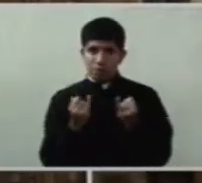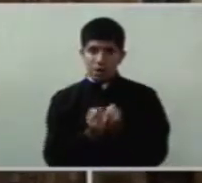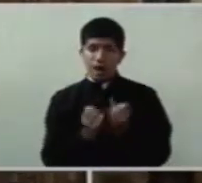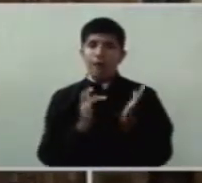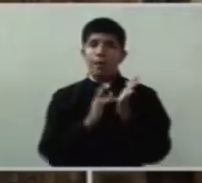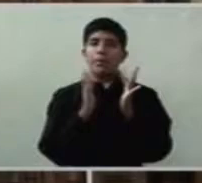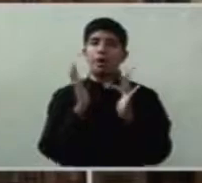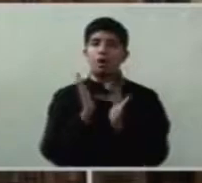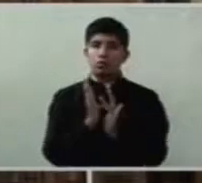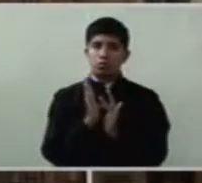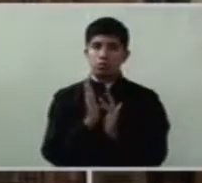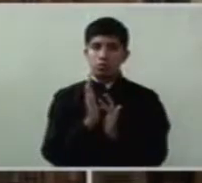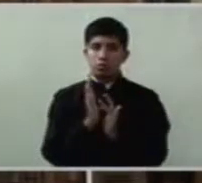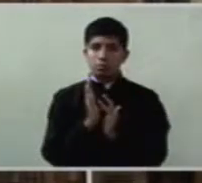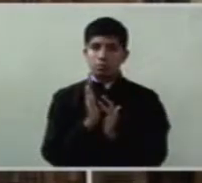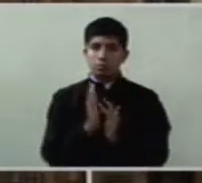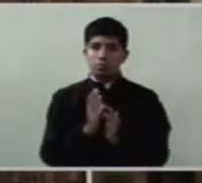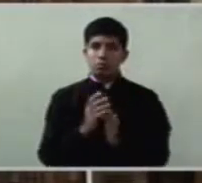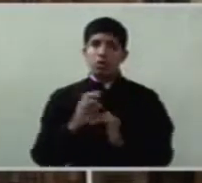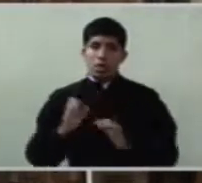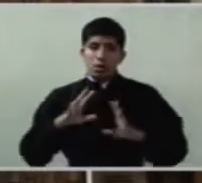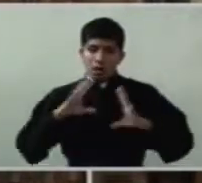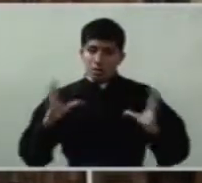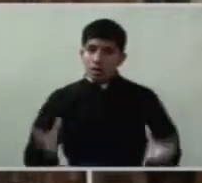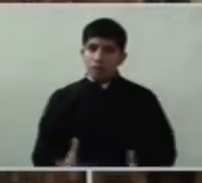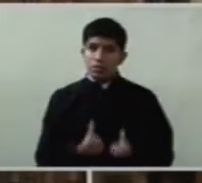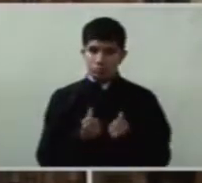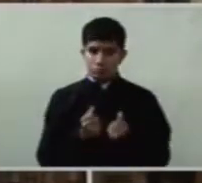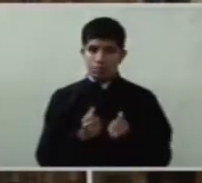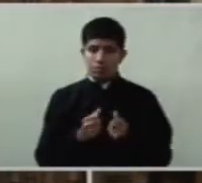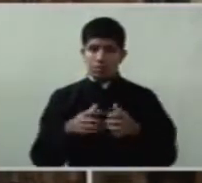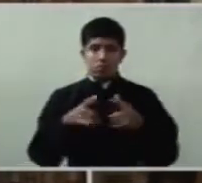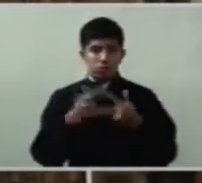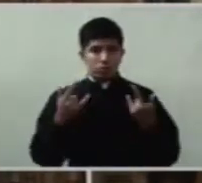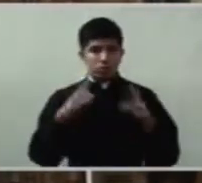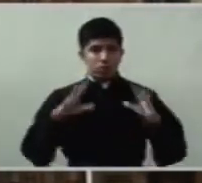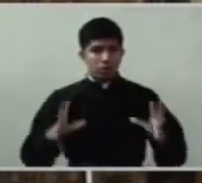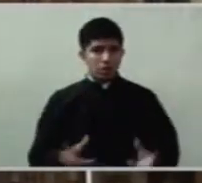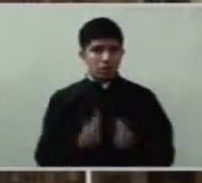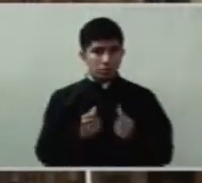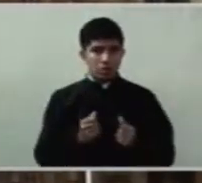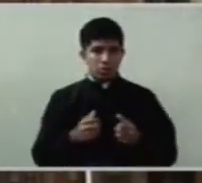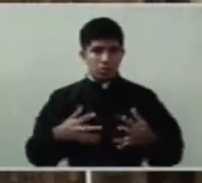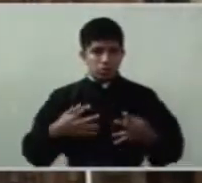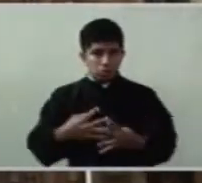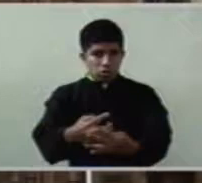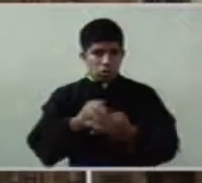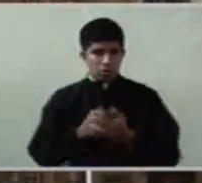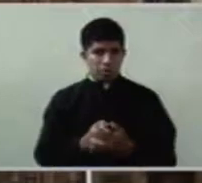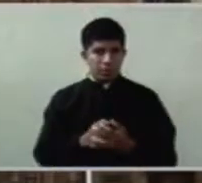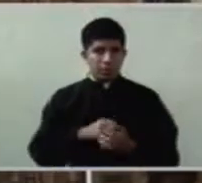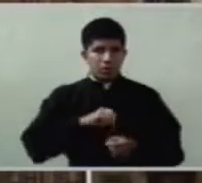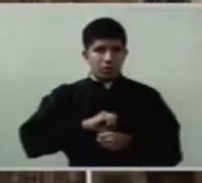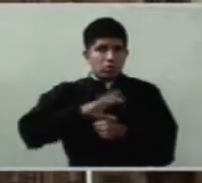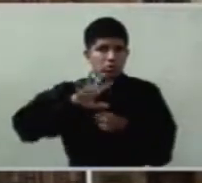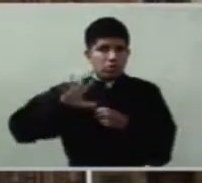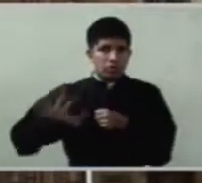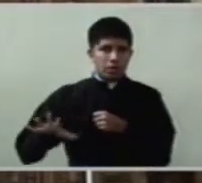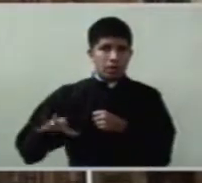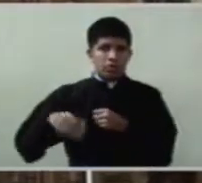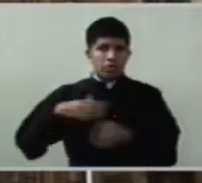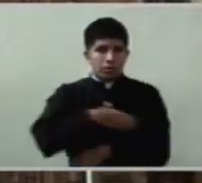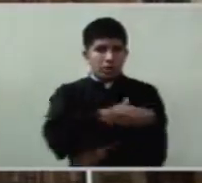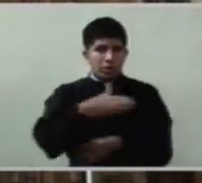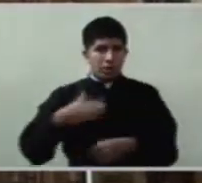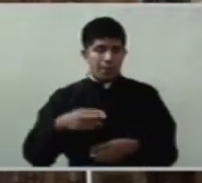de la salvación. lo apresaron, lo sacaron de la vid, de la viña y lo